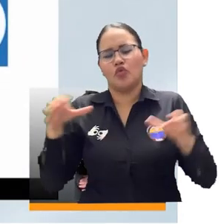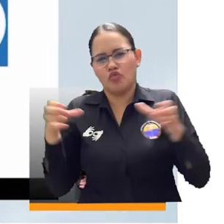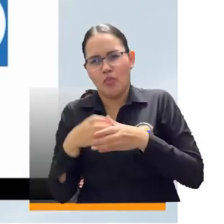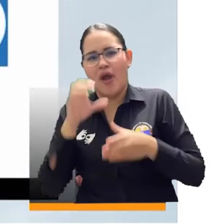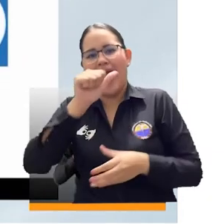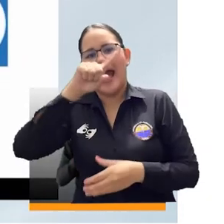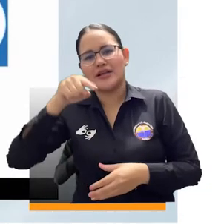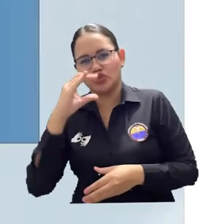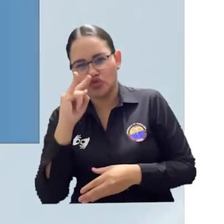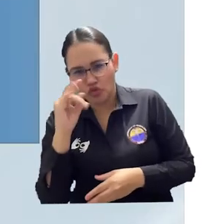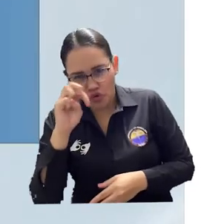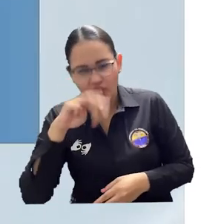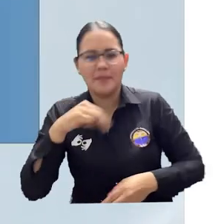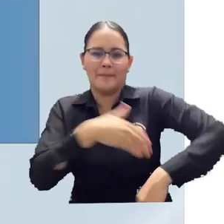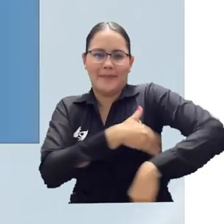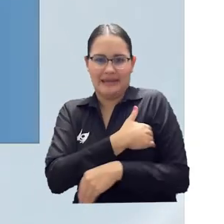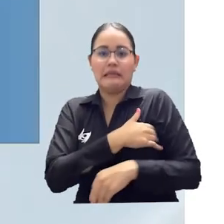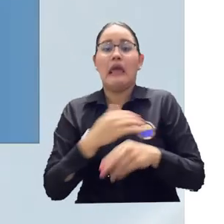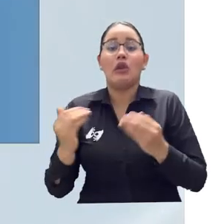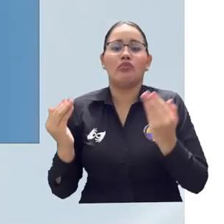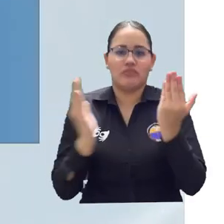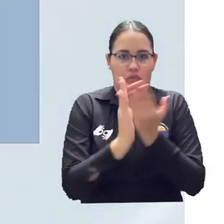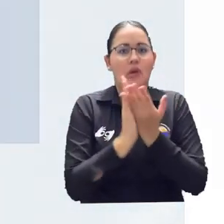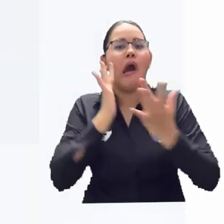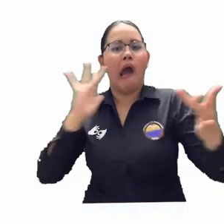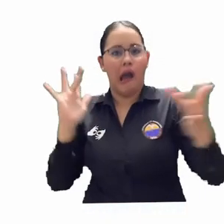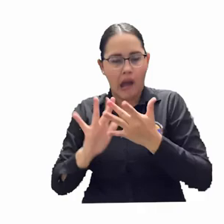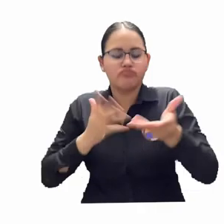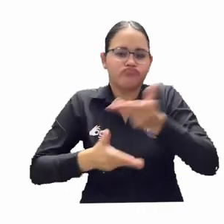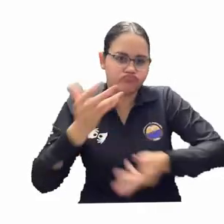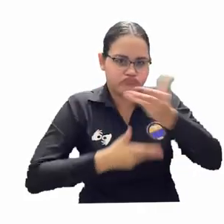Red Únete, ASCUN y el Ministerio de Educación.